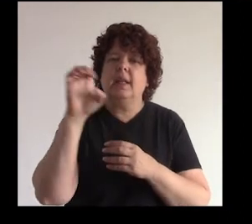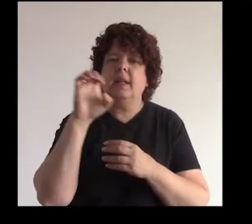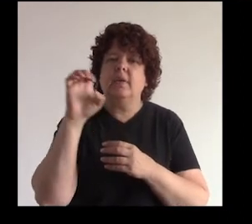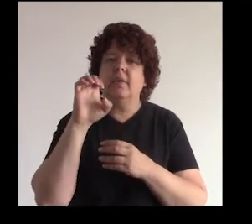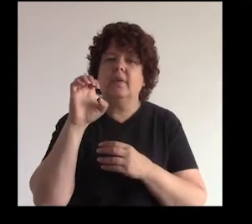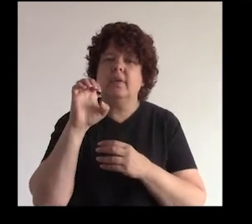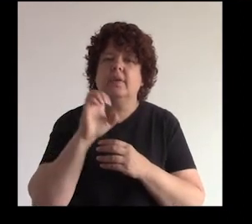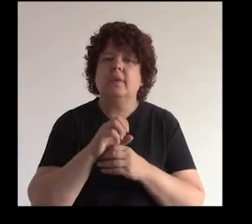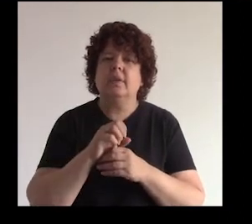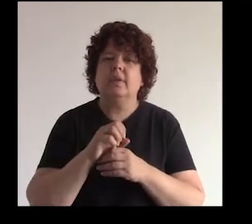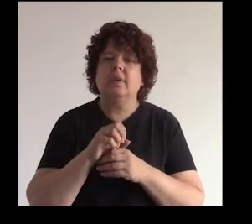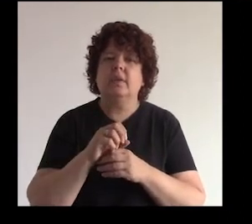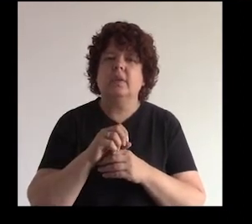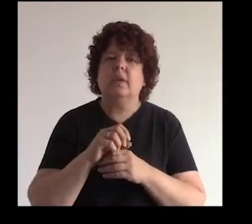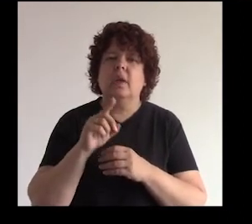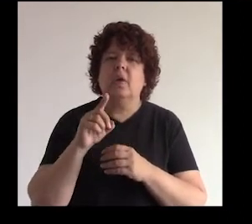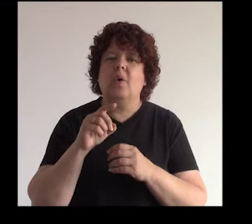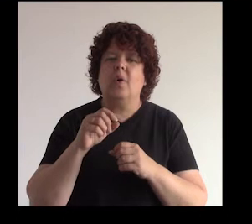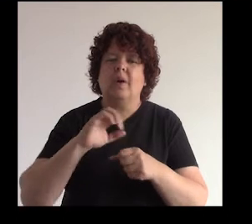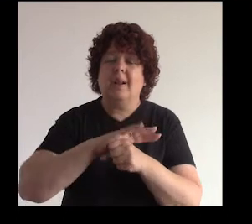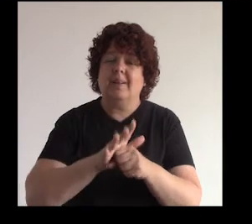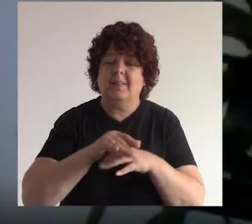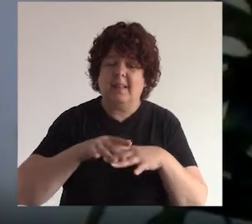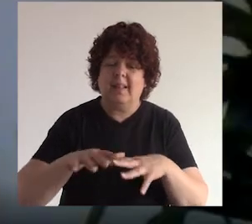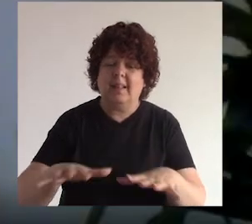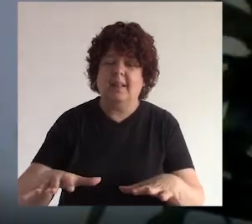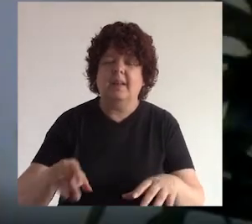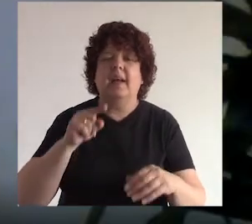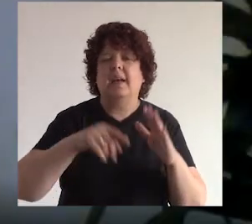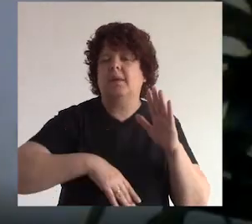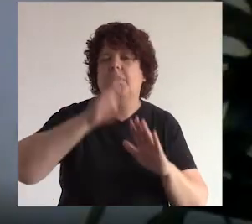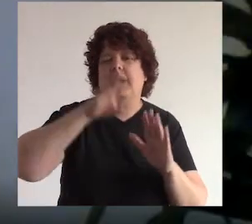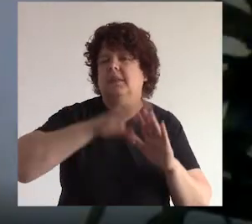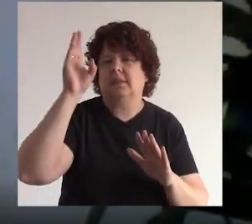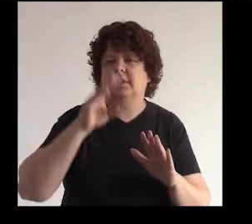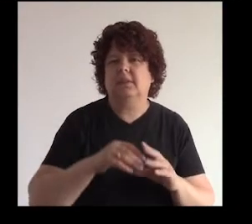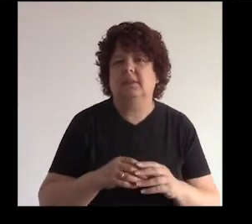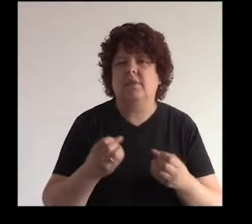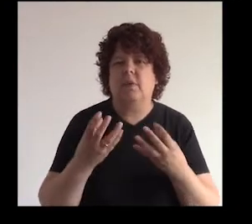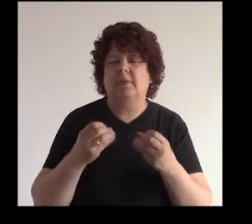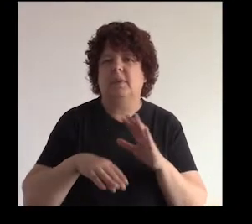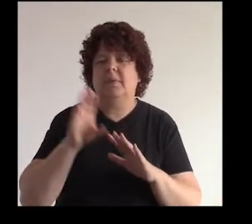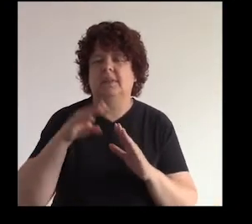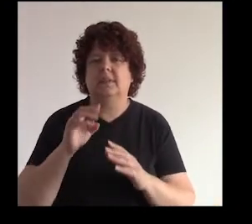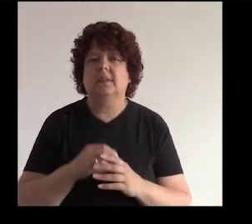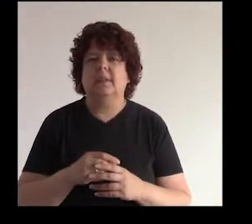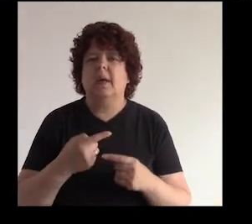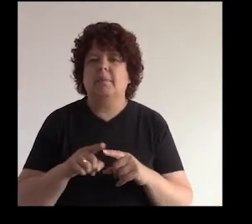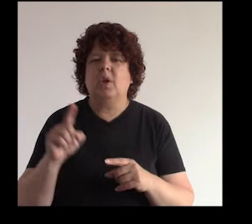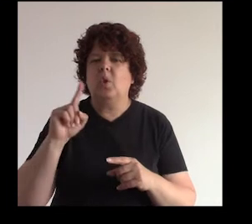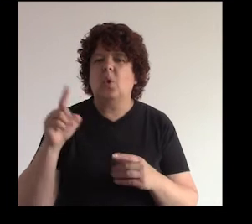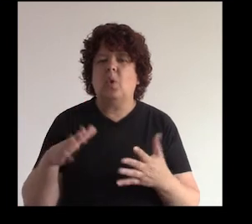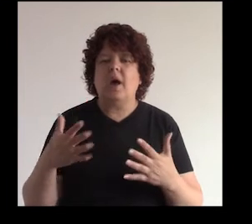de enero de enero ya con la pandemia de hecho estos datos ya subieron un montón se han actualizado